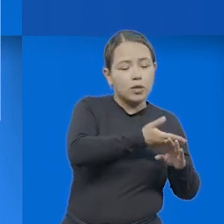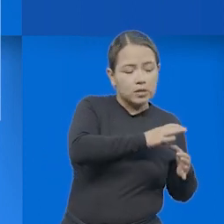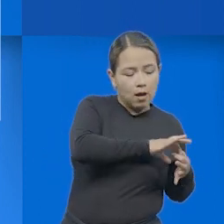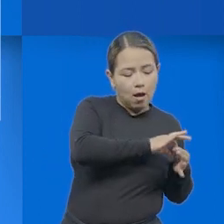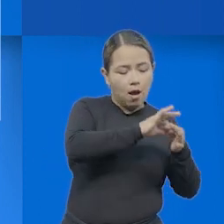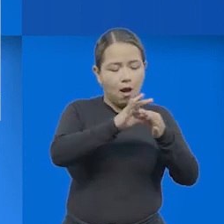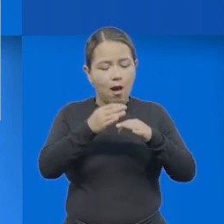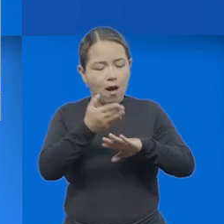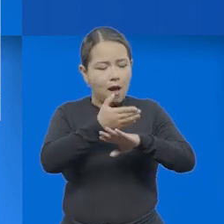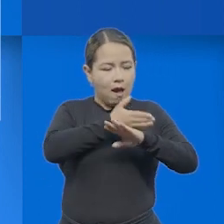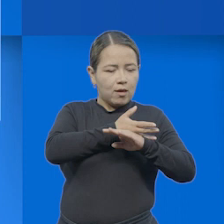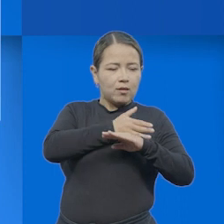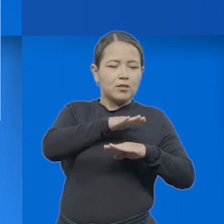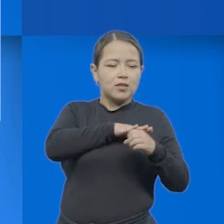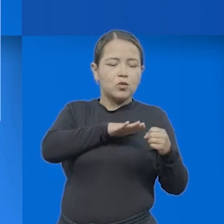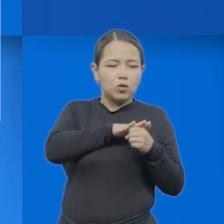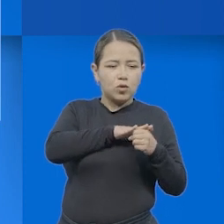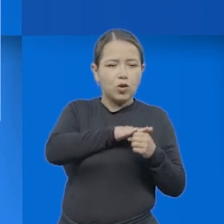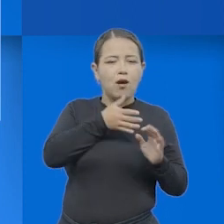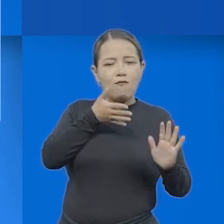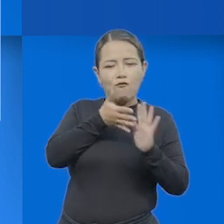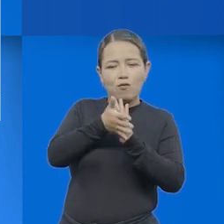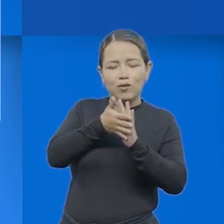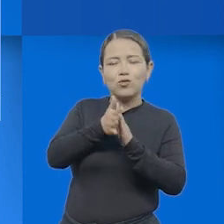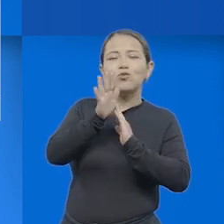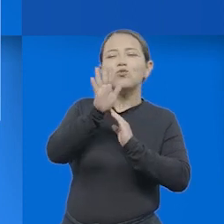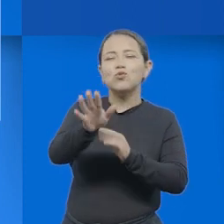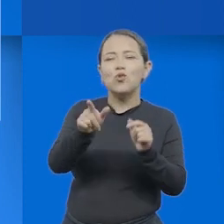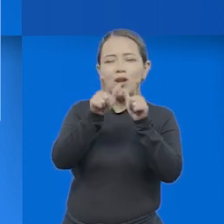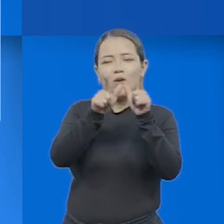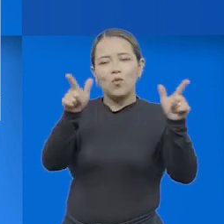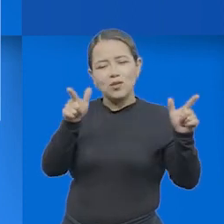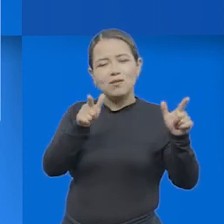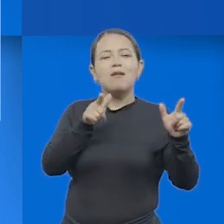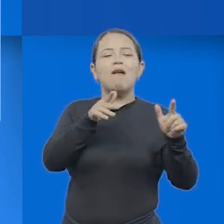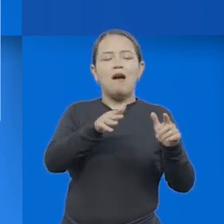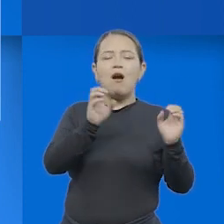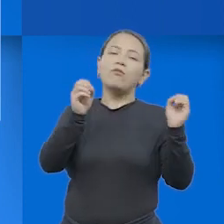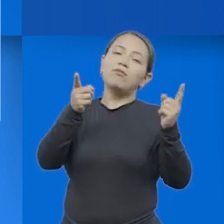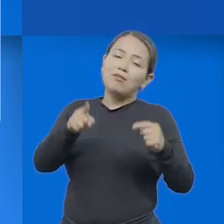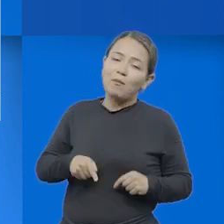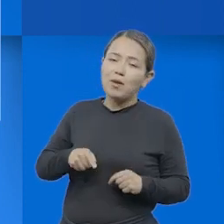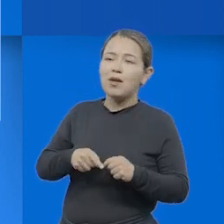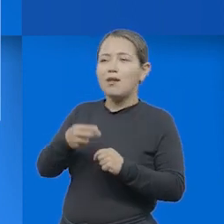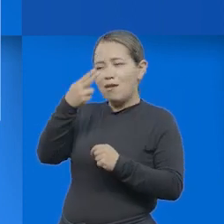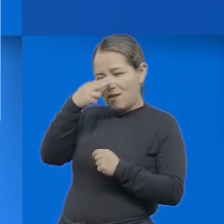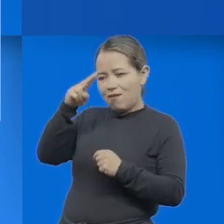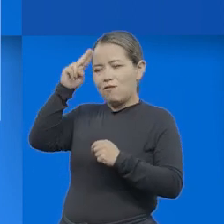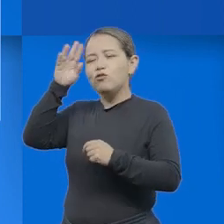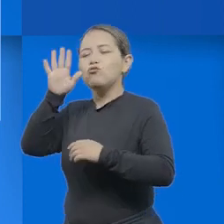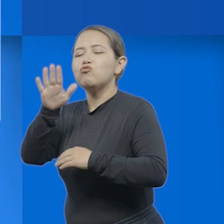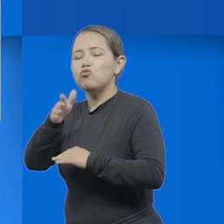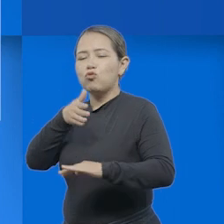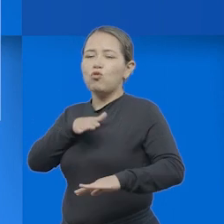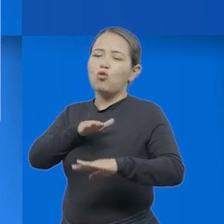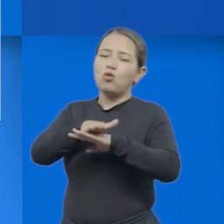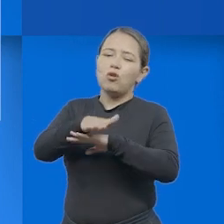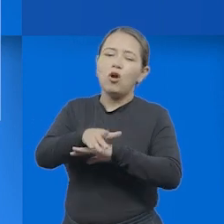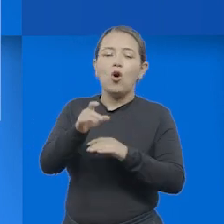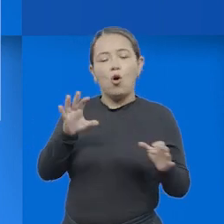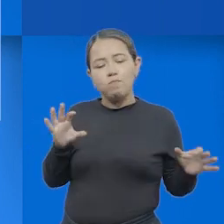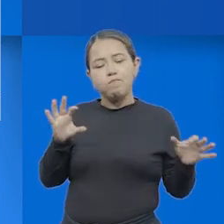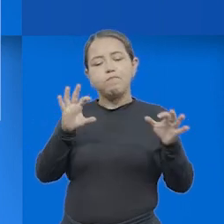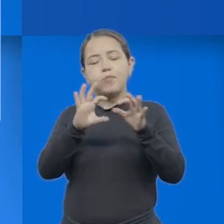con un antecedente basado en información lingüística. Las causales que serían de causa de efecto, las